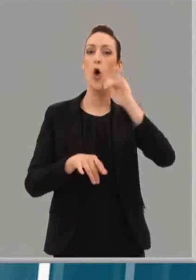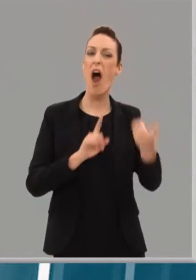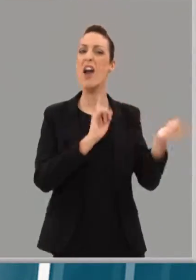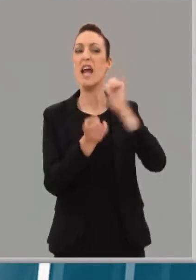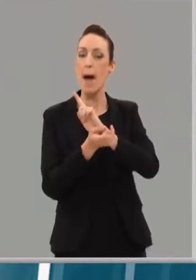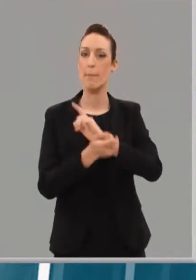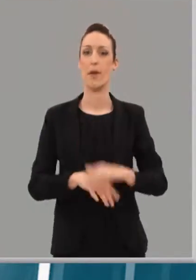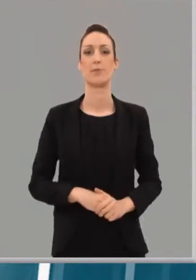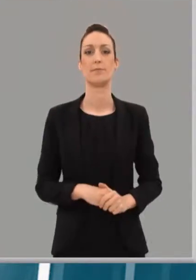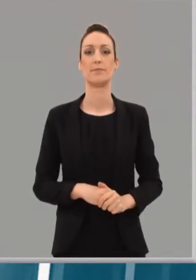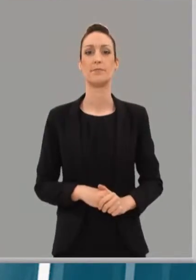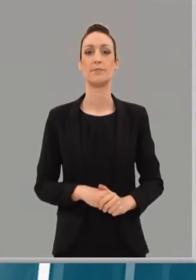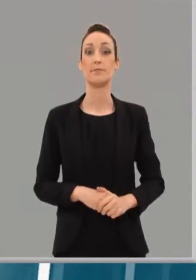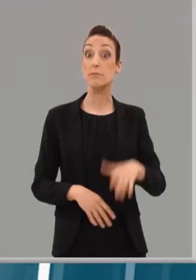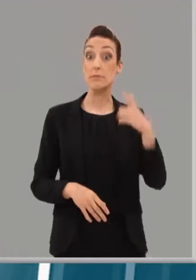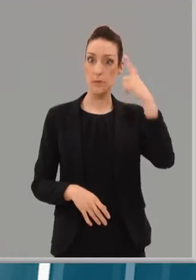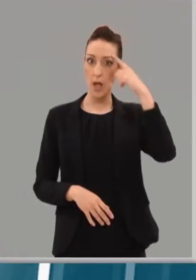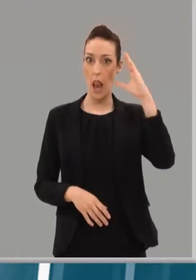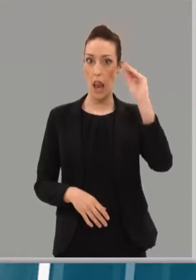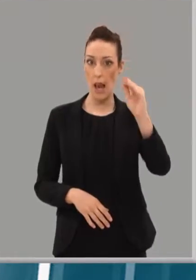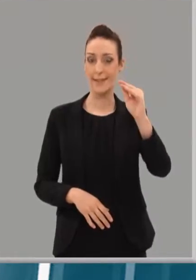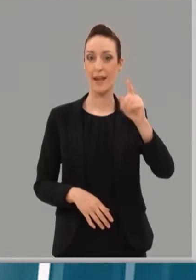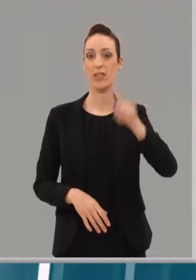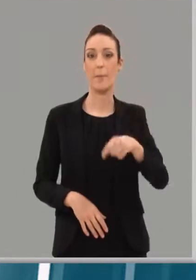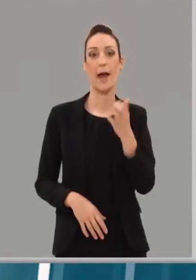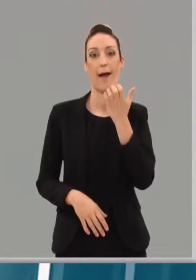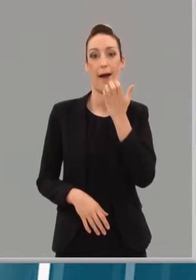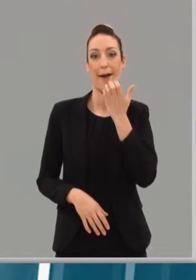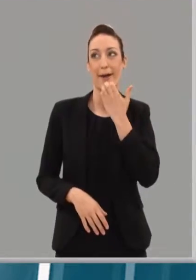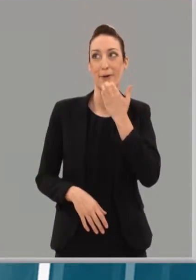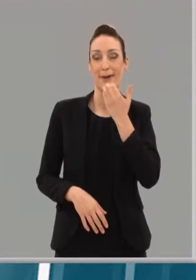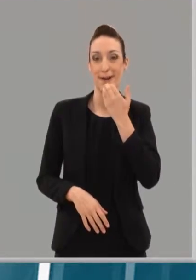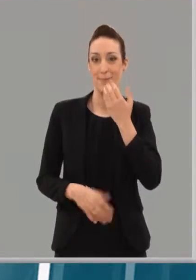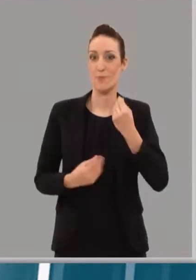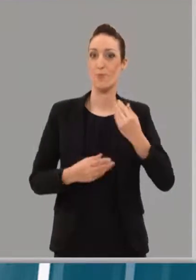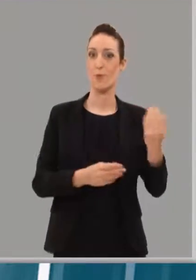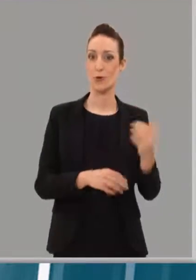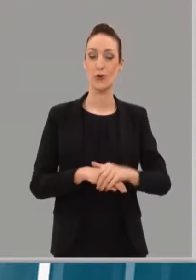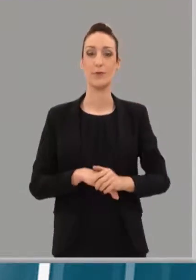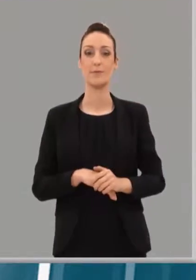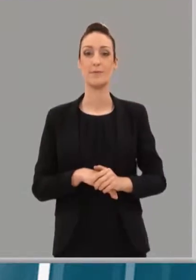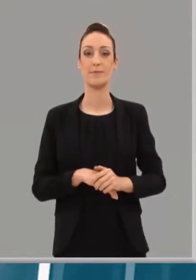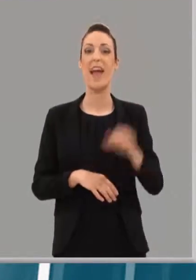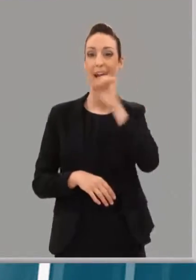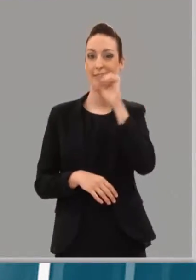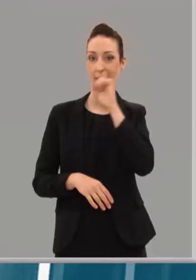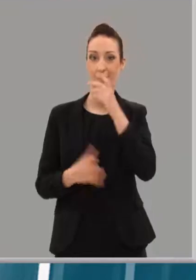Una mujer astuta, con gran sentido del humor. Acá me morí, pero no es el día de las votaciones. Ah, humor. Y muy cantarina.